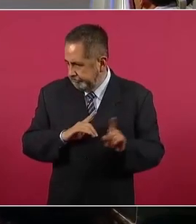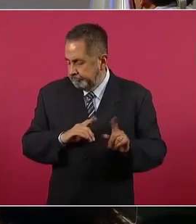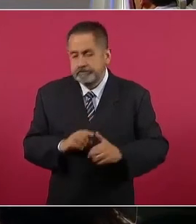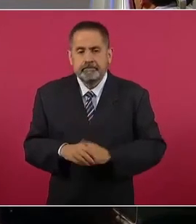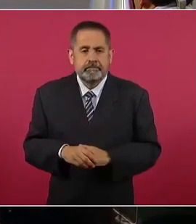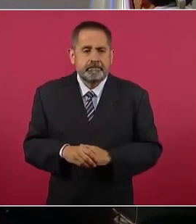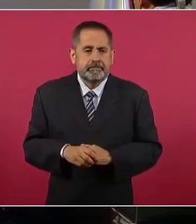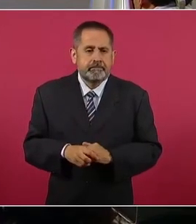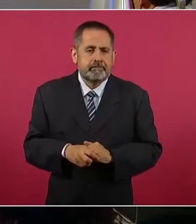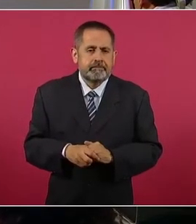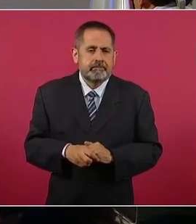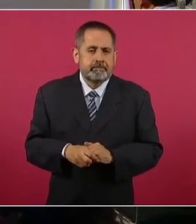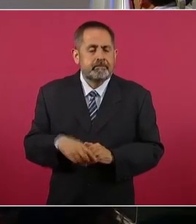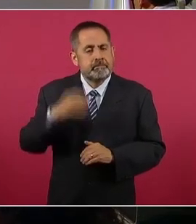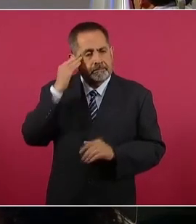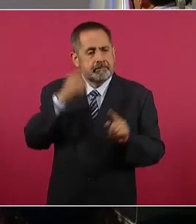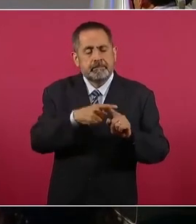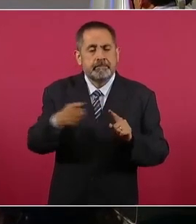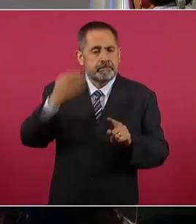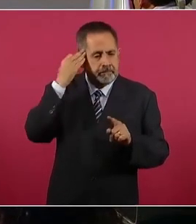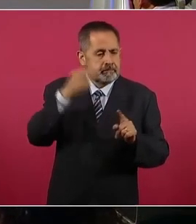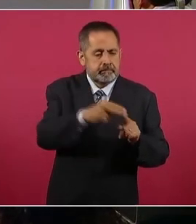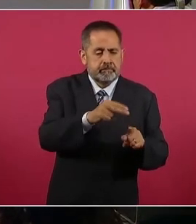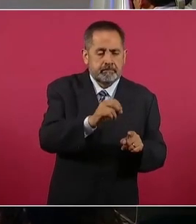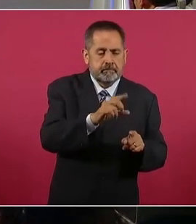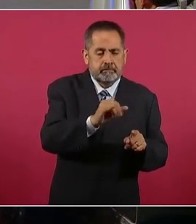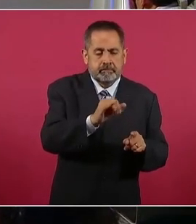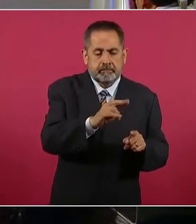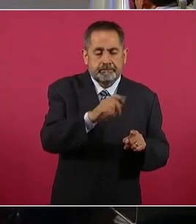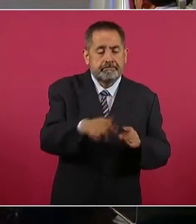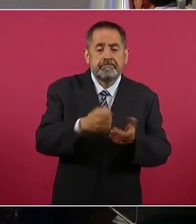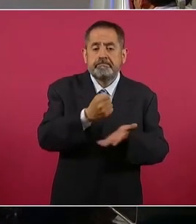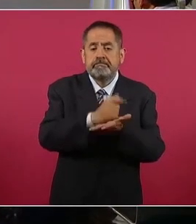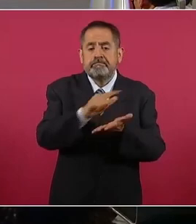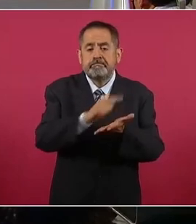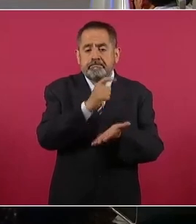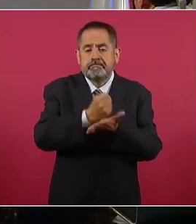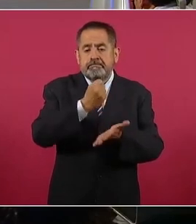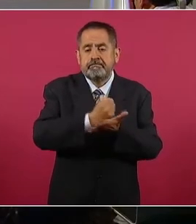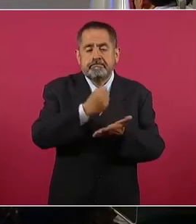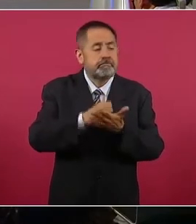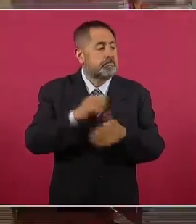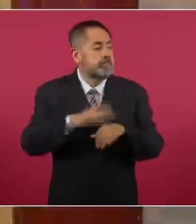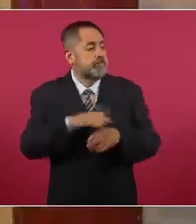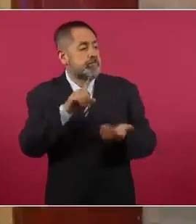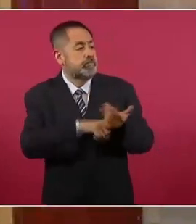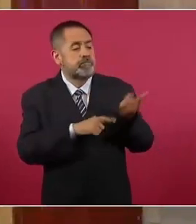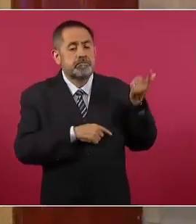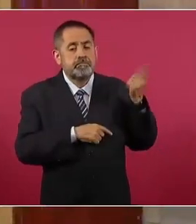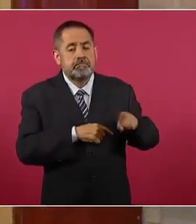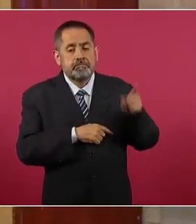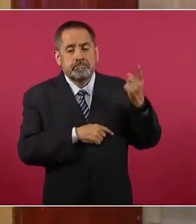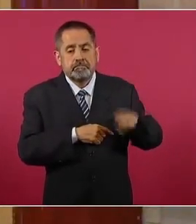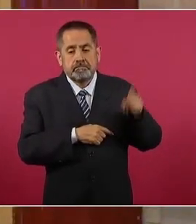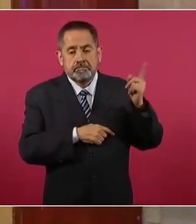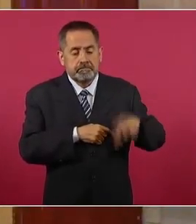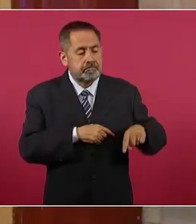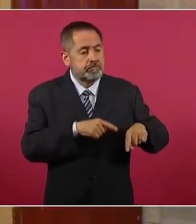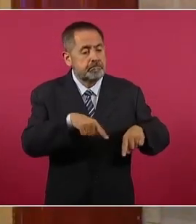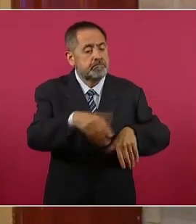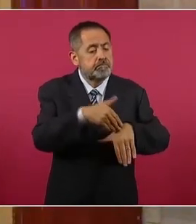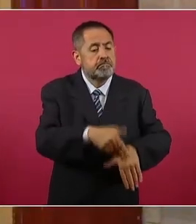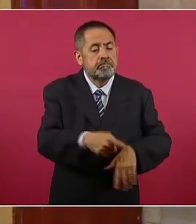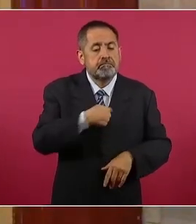En fin, durante el periodo neoliberal las leyes se aprobaron por consigna y a modo en el